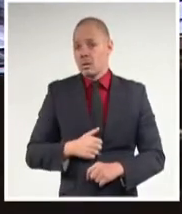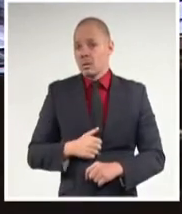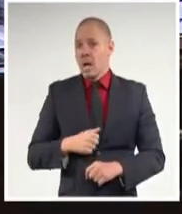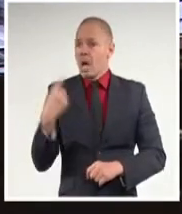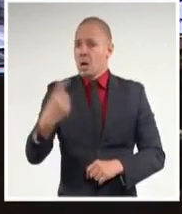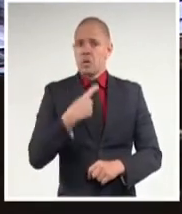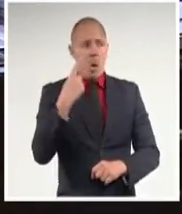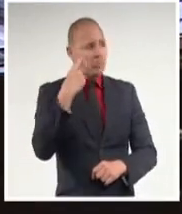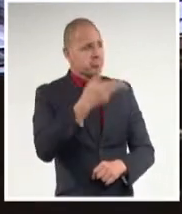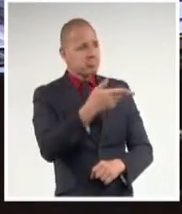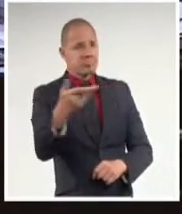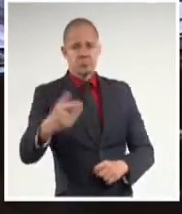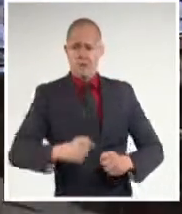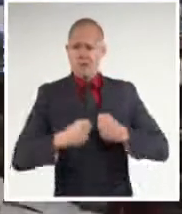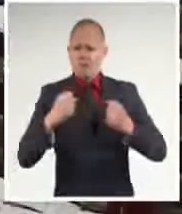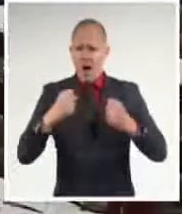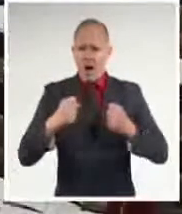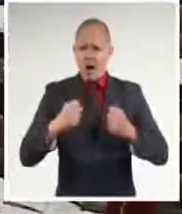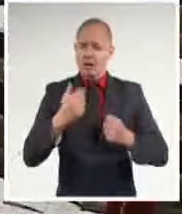Estamos vivos y estamos firmes.